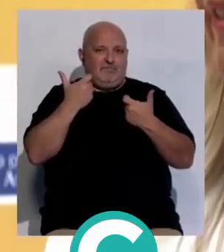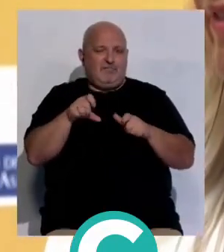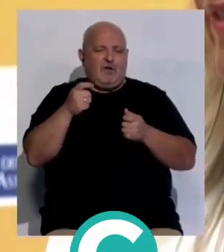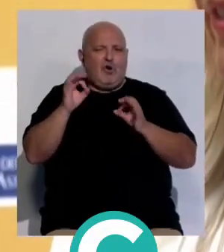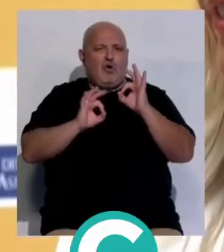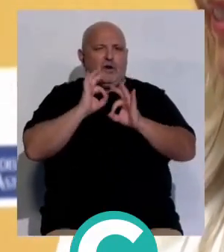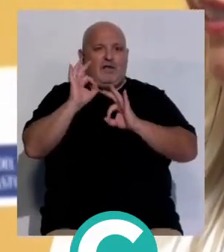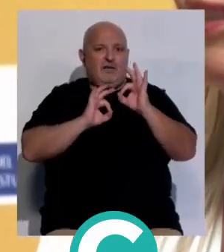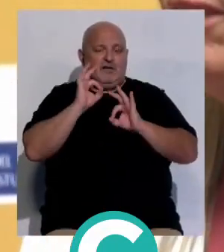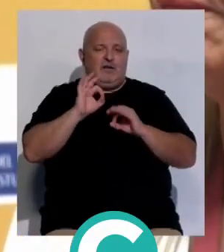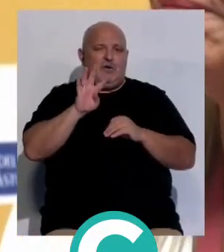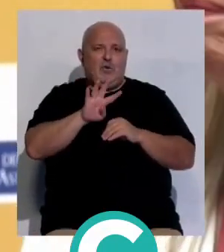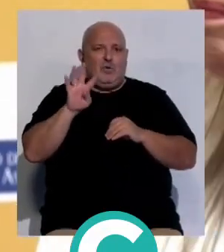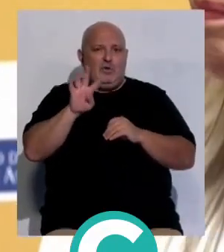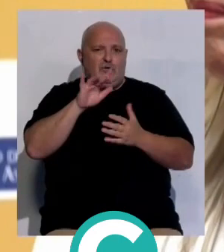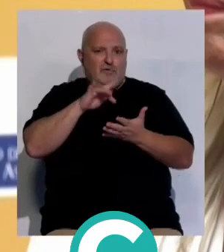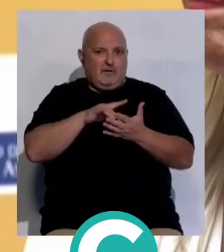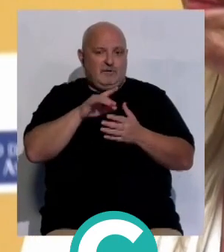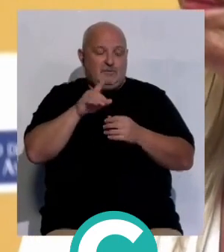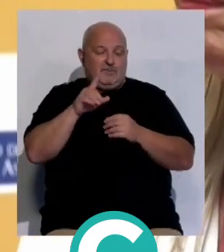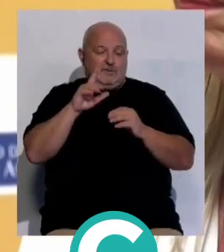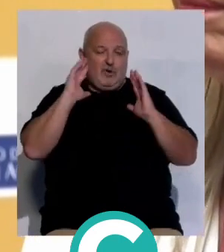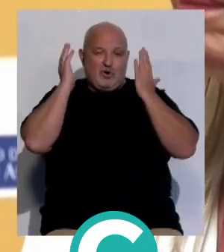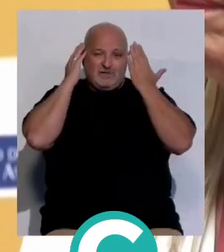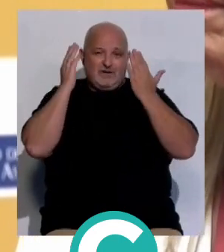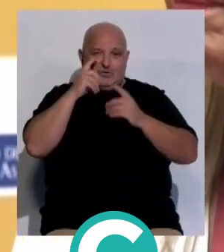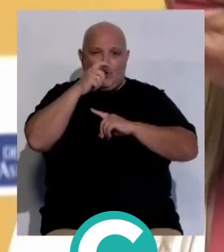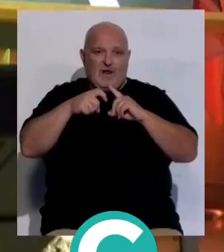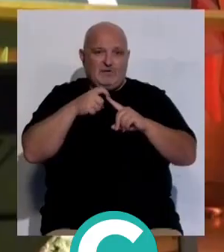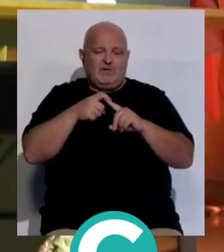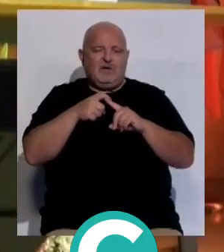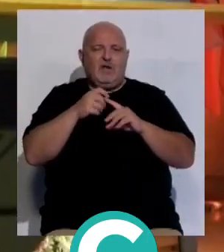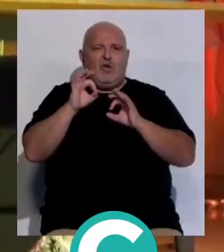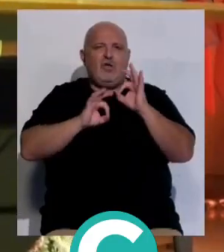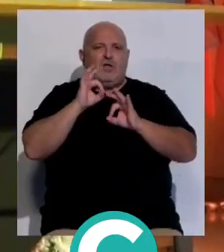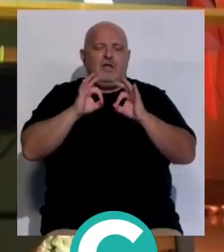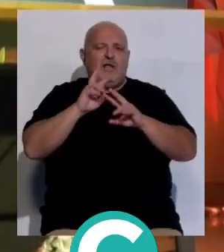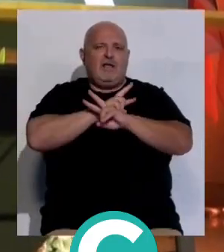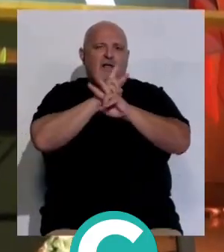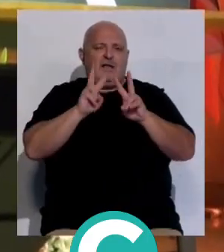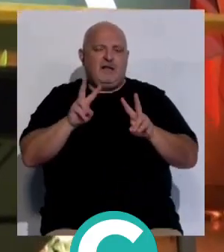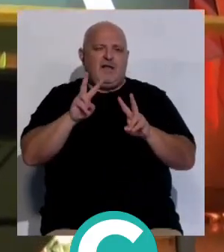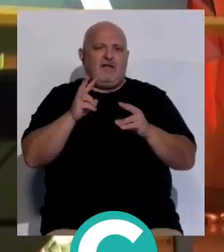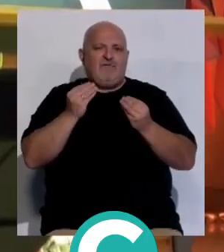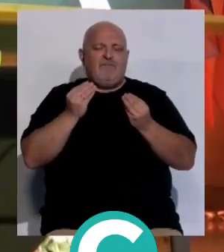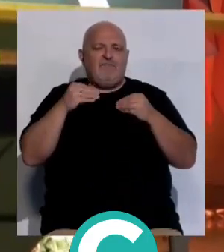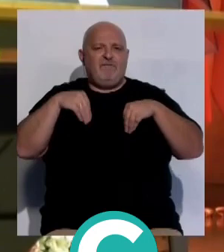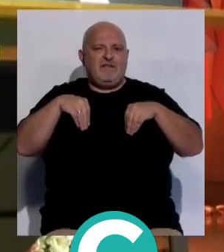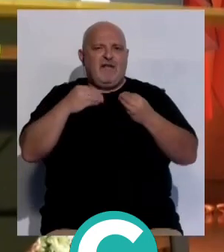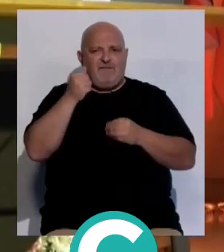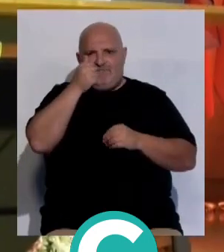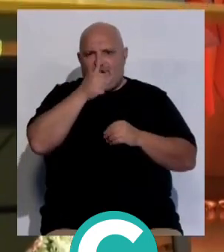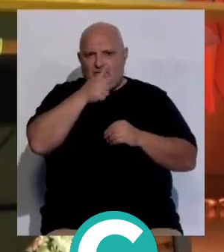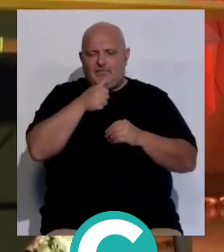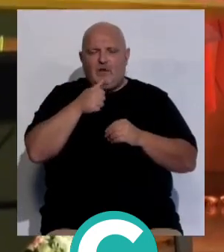coorganiza esta 44ª edición del Congreso, que celebra cada año la Organización Internacional de la Viña y el Vino. Una